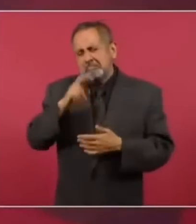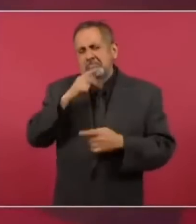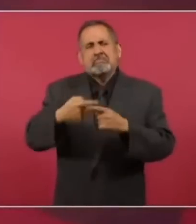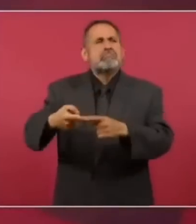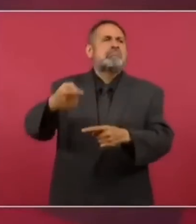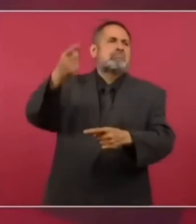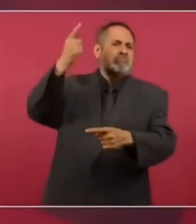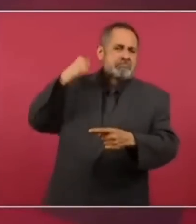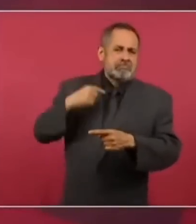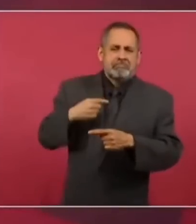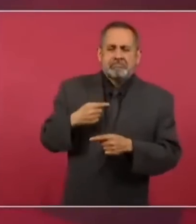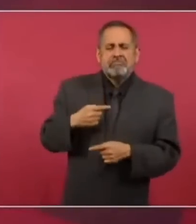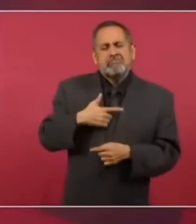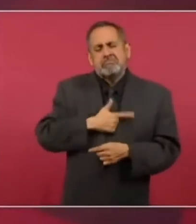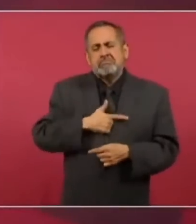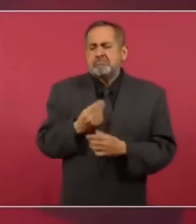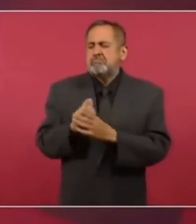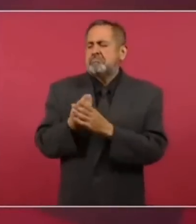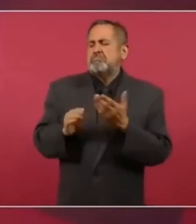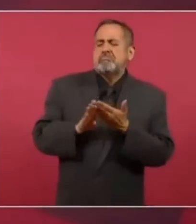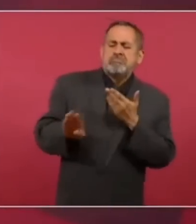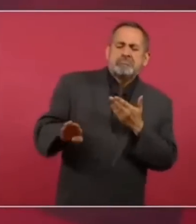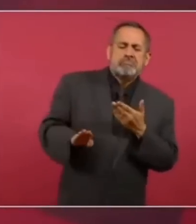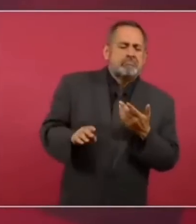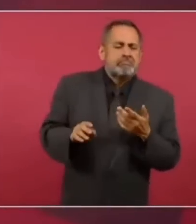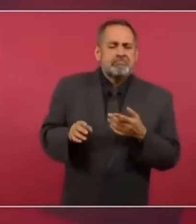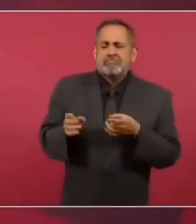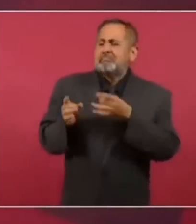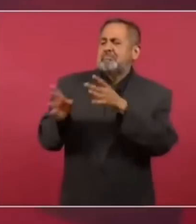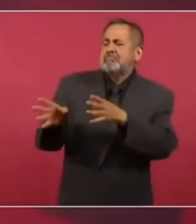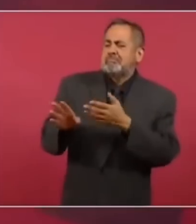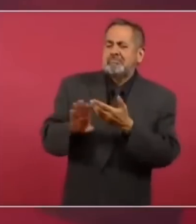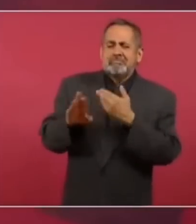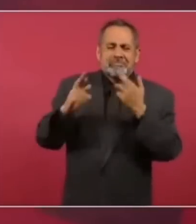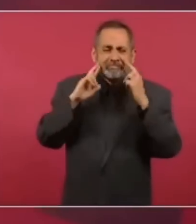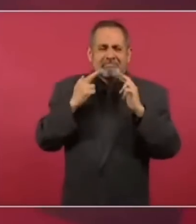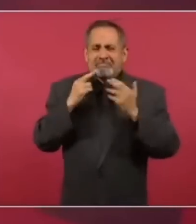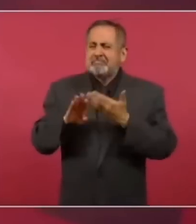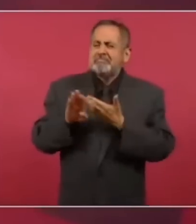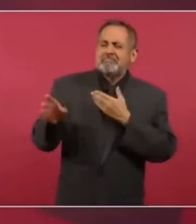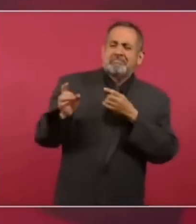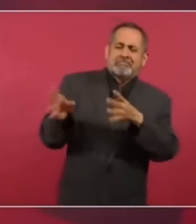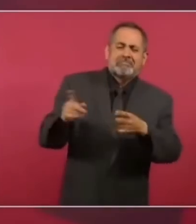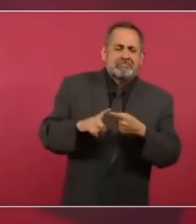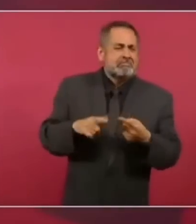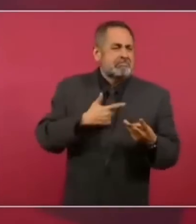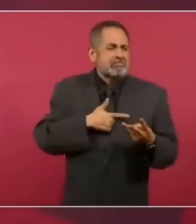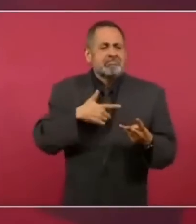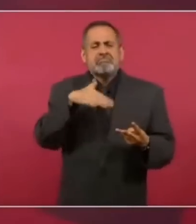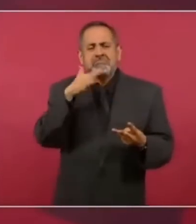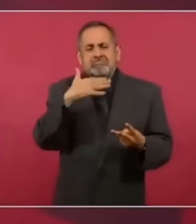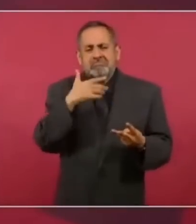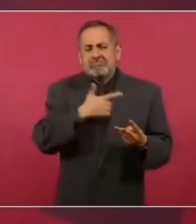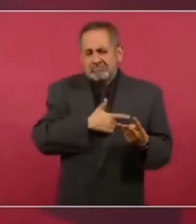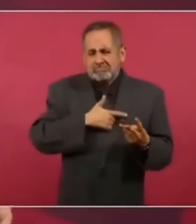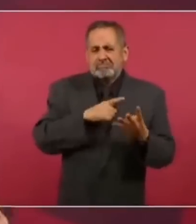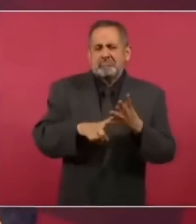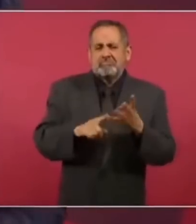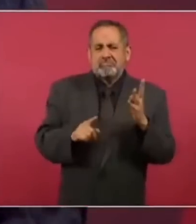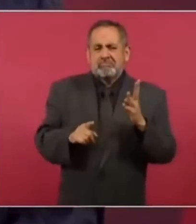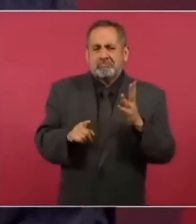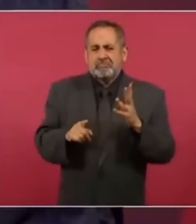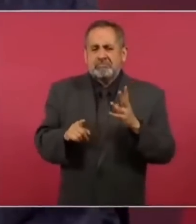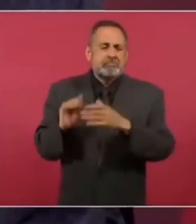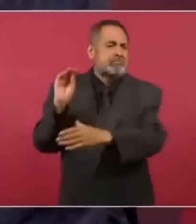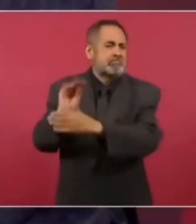el clasismo nos gusta el racismo nos gusta la corrupción nos gusta que no nos